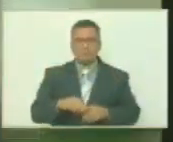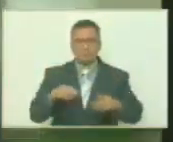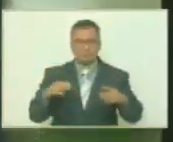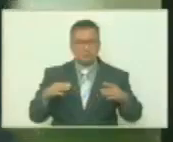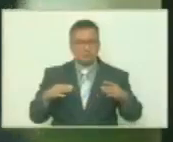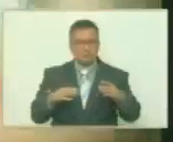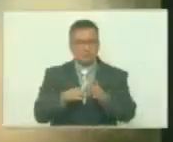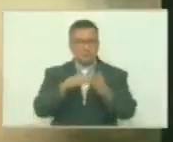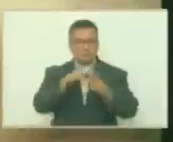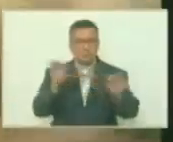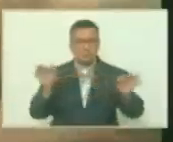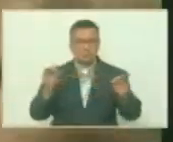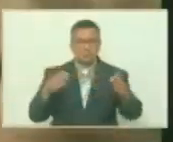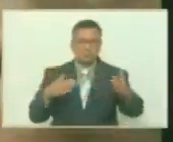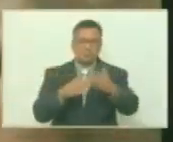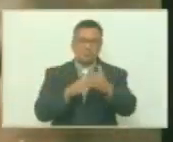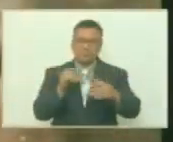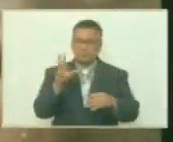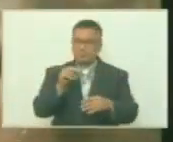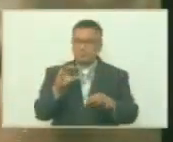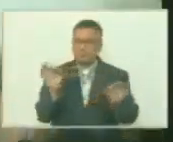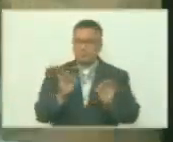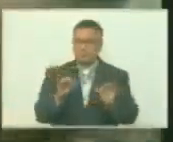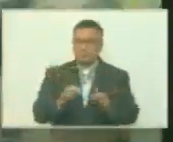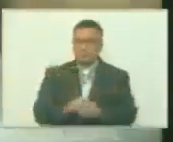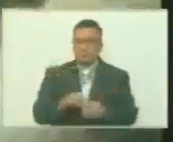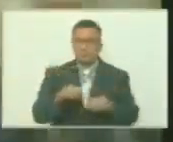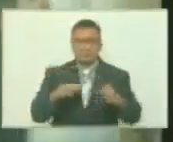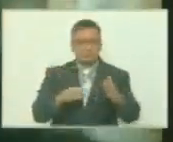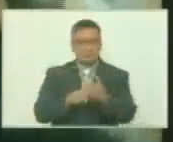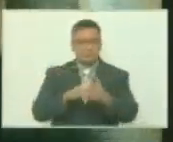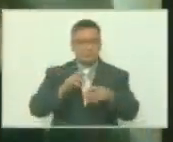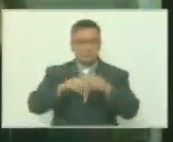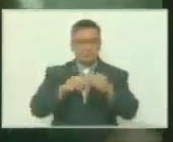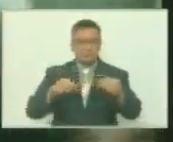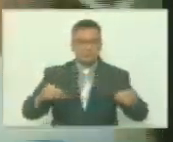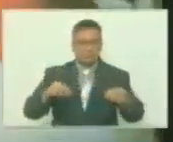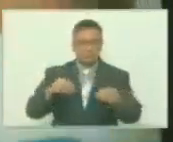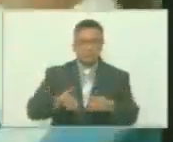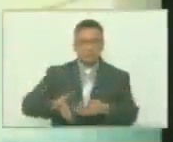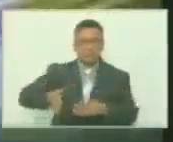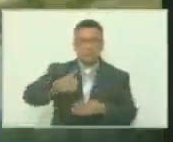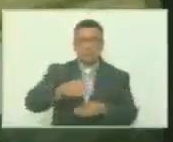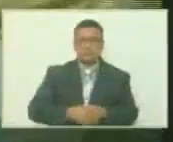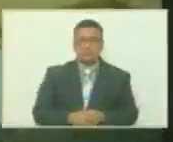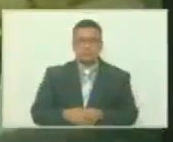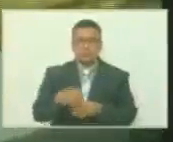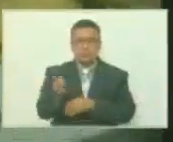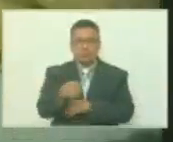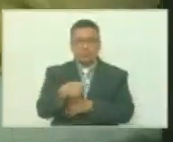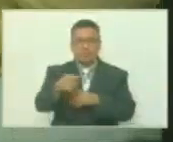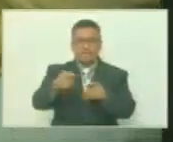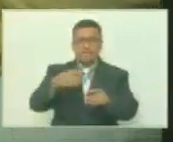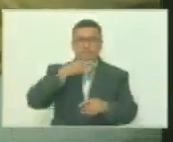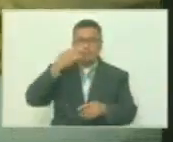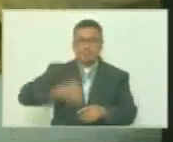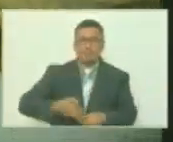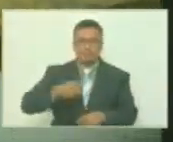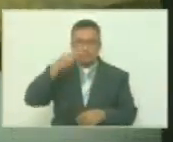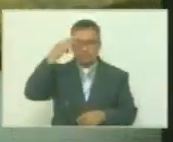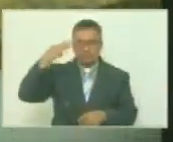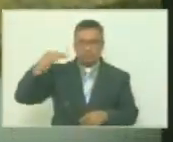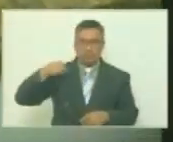reventando barreras rompiendo nudos gordianos con la espada de la verdad de la moral